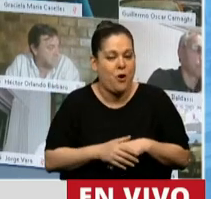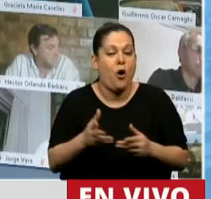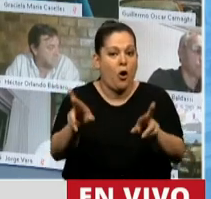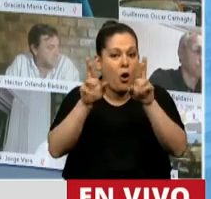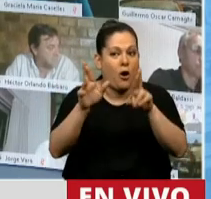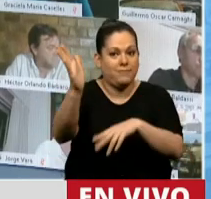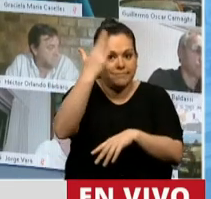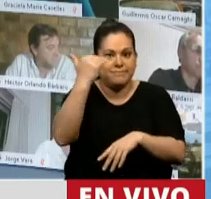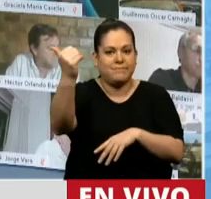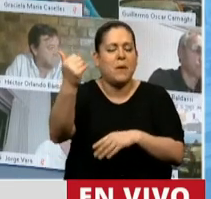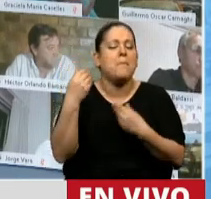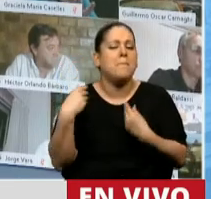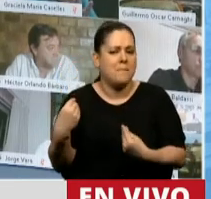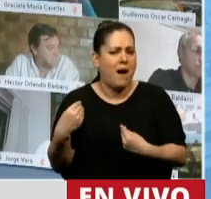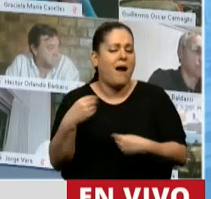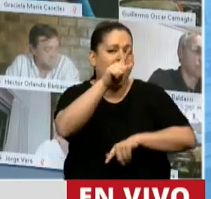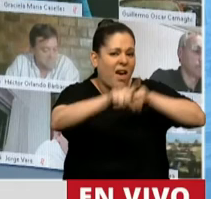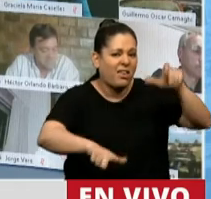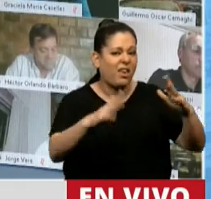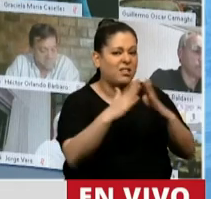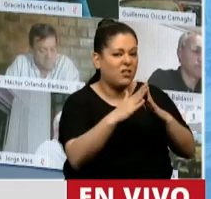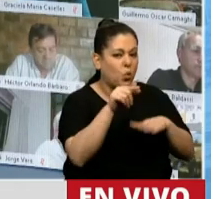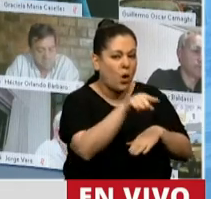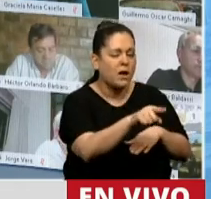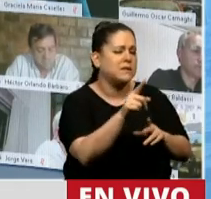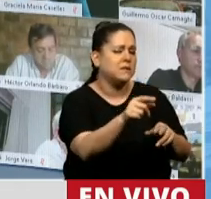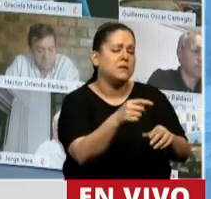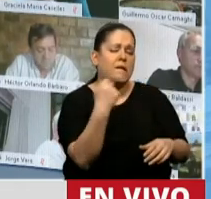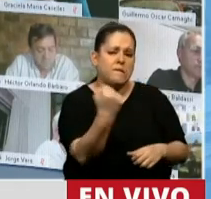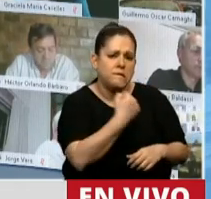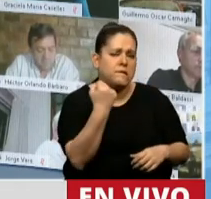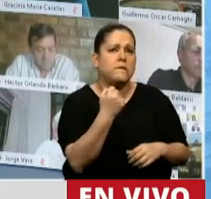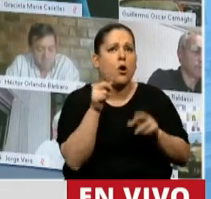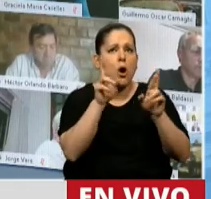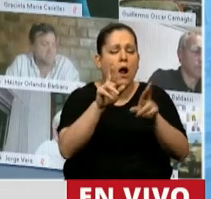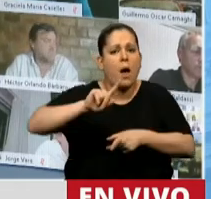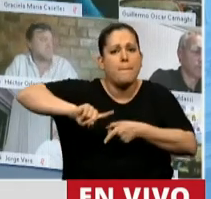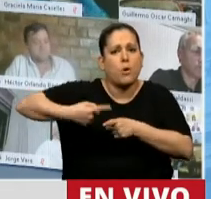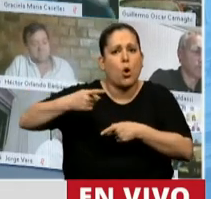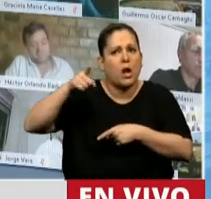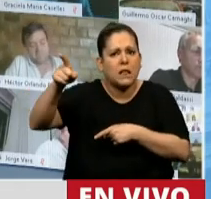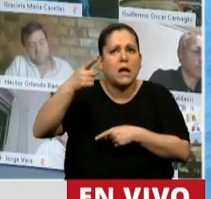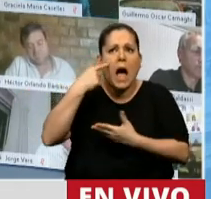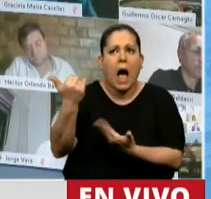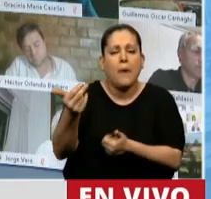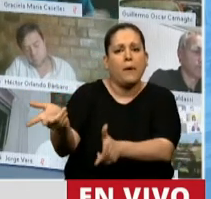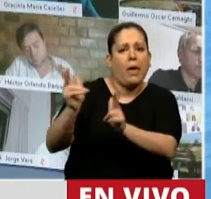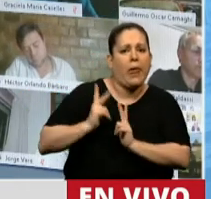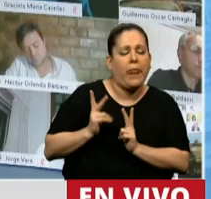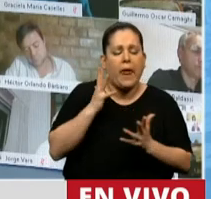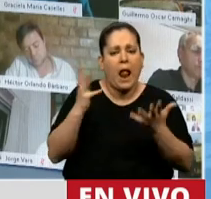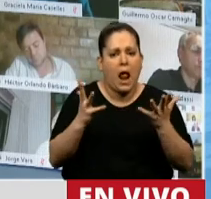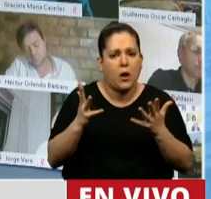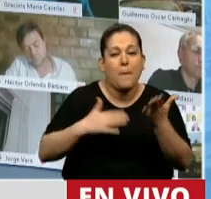esto. Se lo debemos a quienes desde su casa esperan que de una vez por todas la política genere respuestas y sobre todo